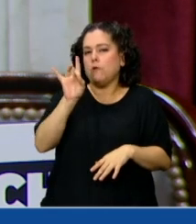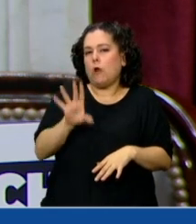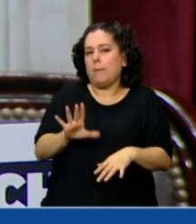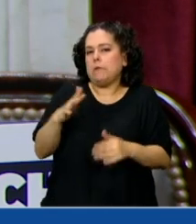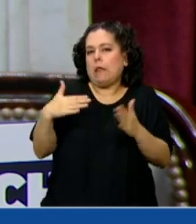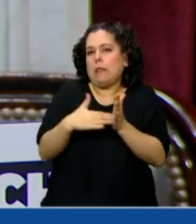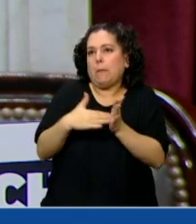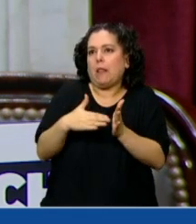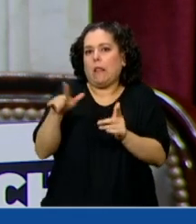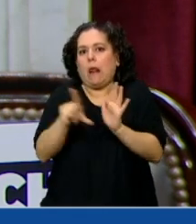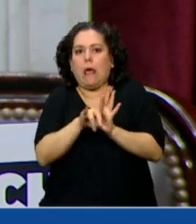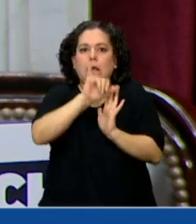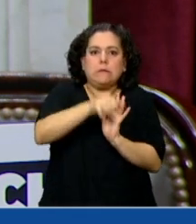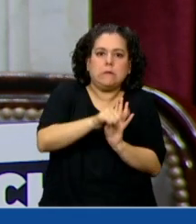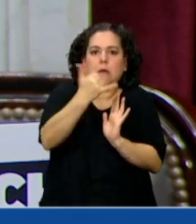la aprobación o no de una ley.